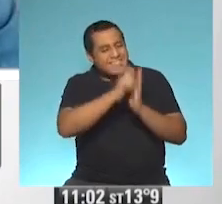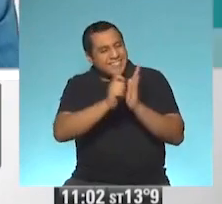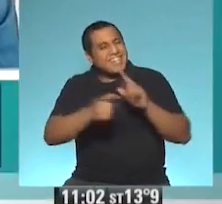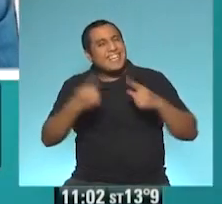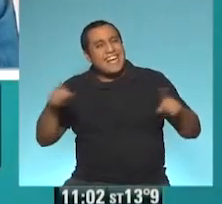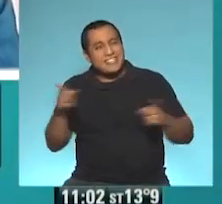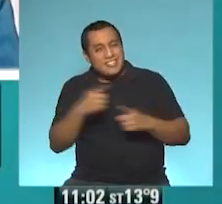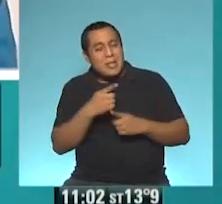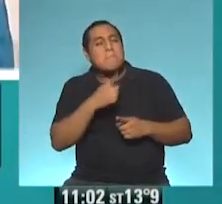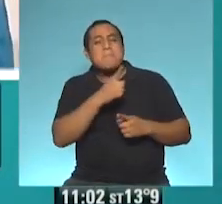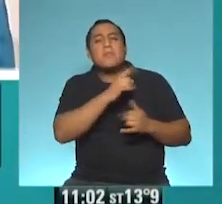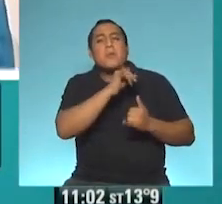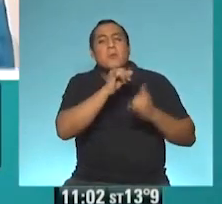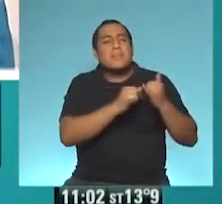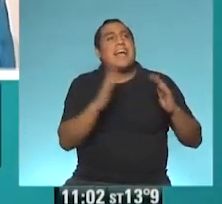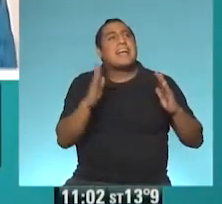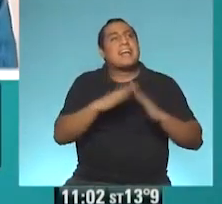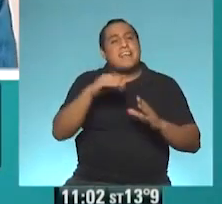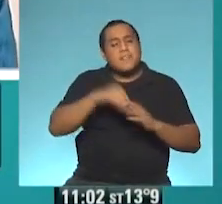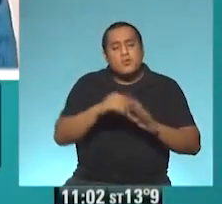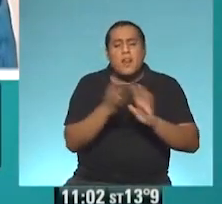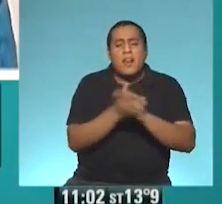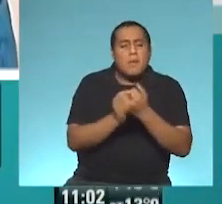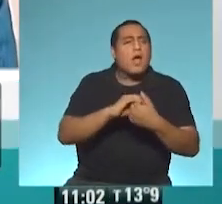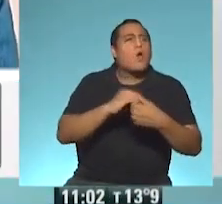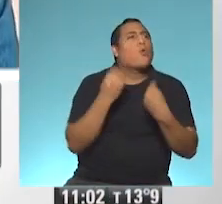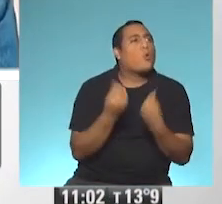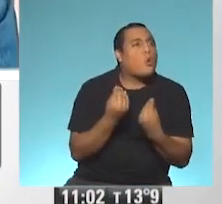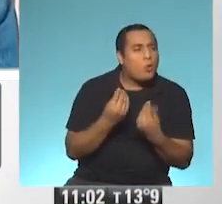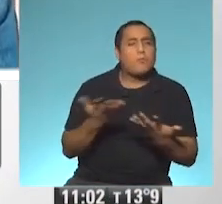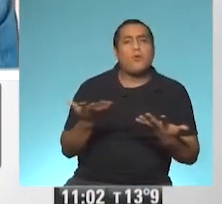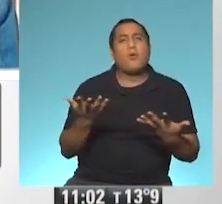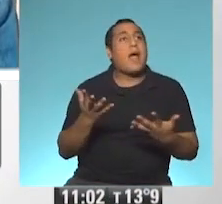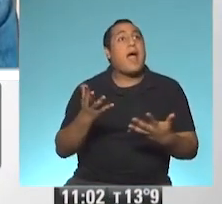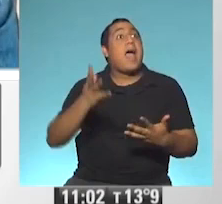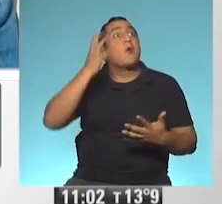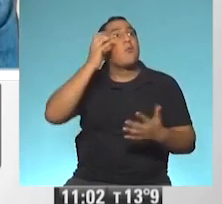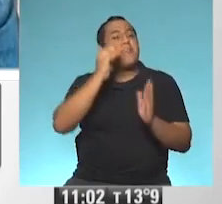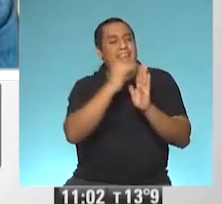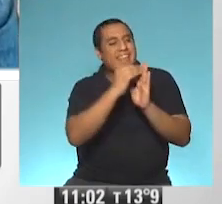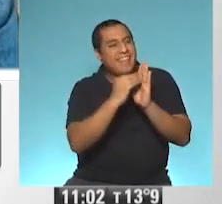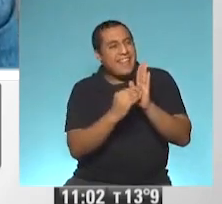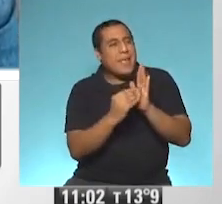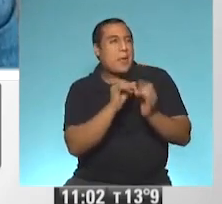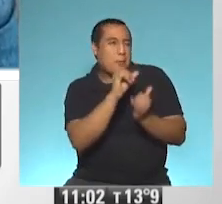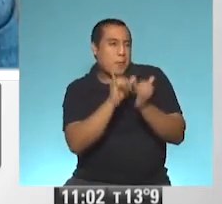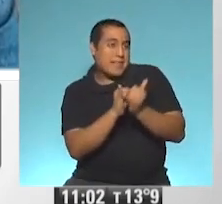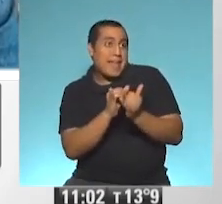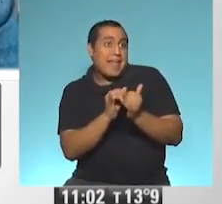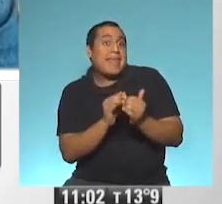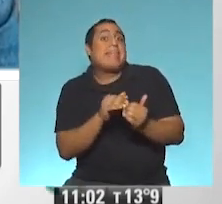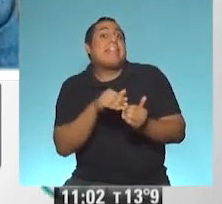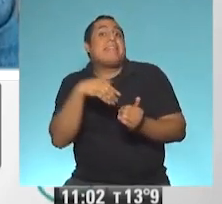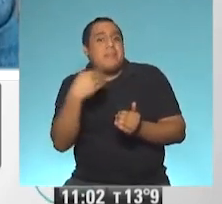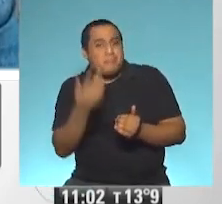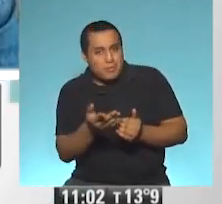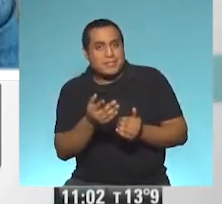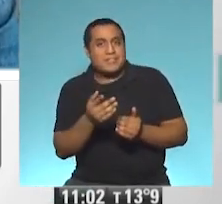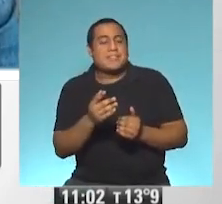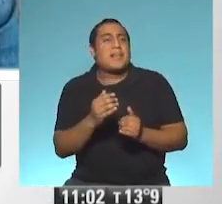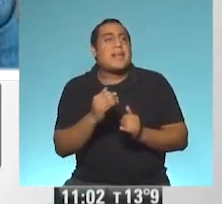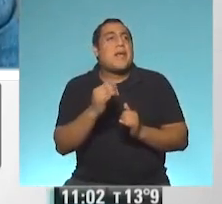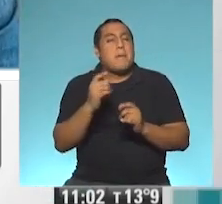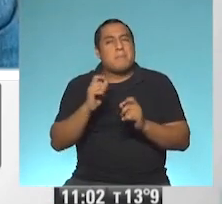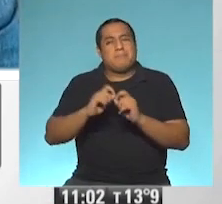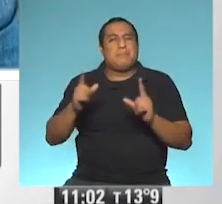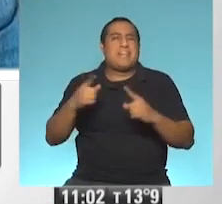ahí justamente de lo que hay que hacer en casa, de cómo lavarse las manos. ¿Recordás alguna de esas partecitas para contarle a la gente? Después vamos a poner seguramente alguna parte